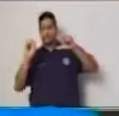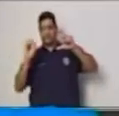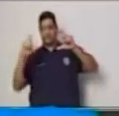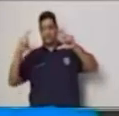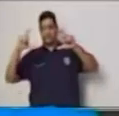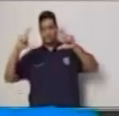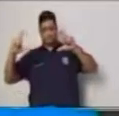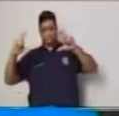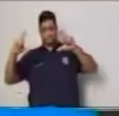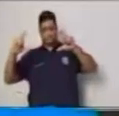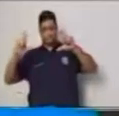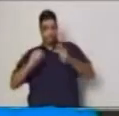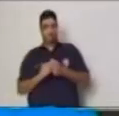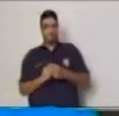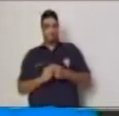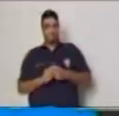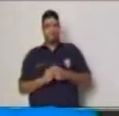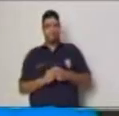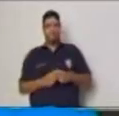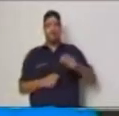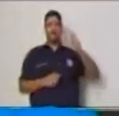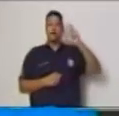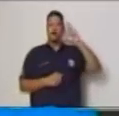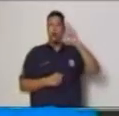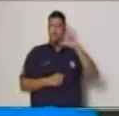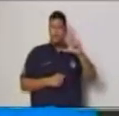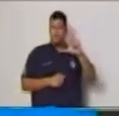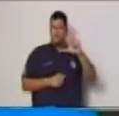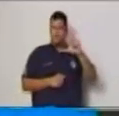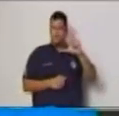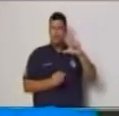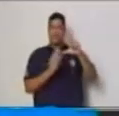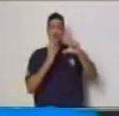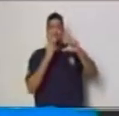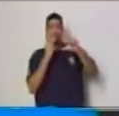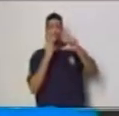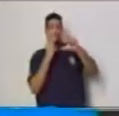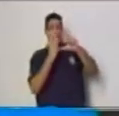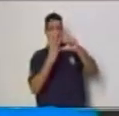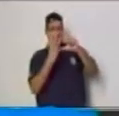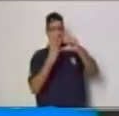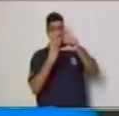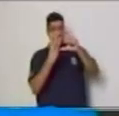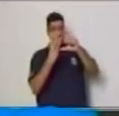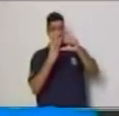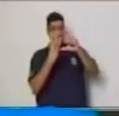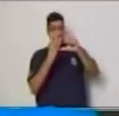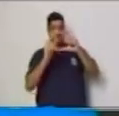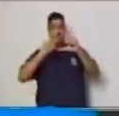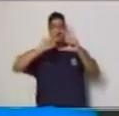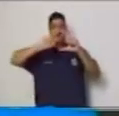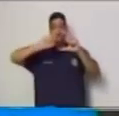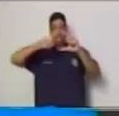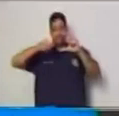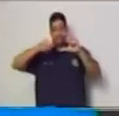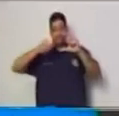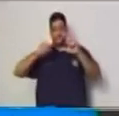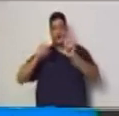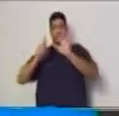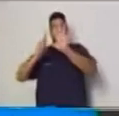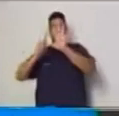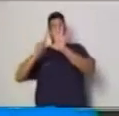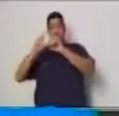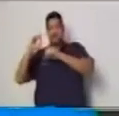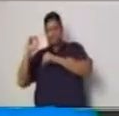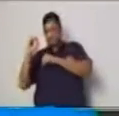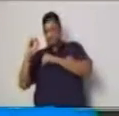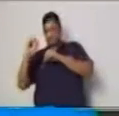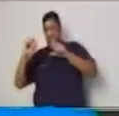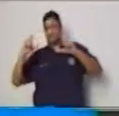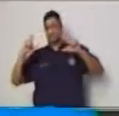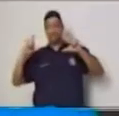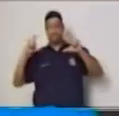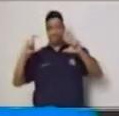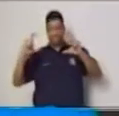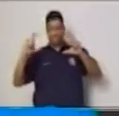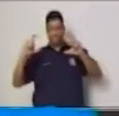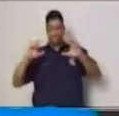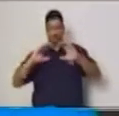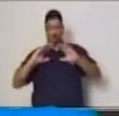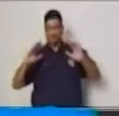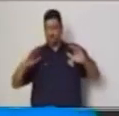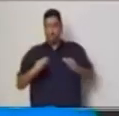a tres le corresponde sesenta correcto